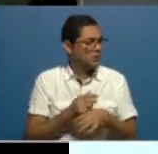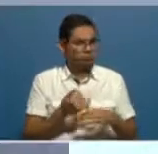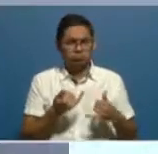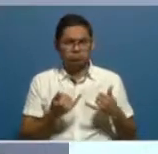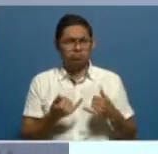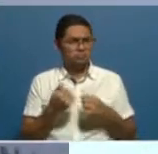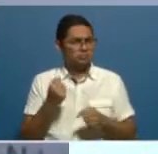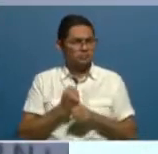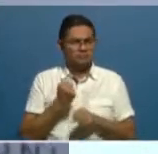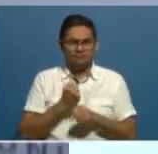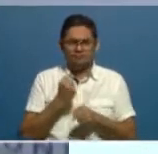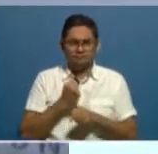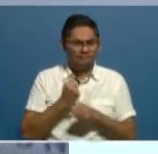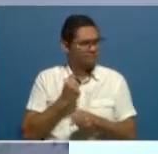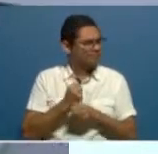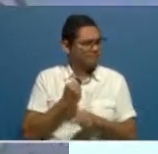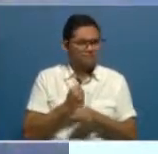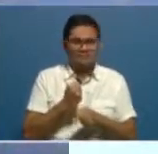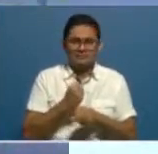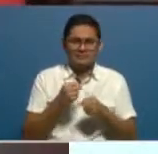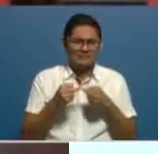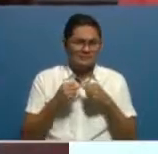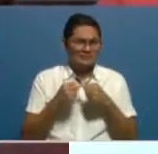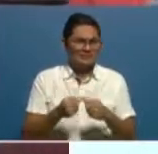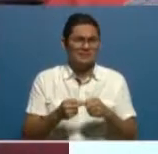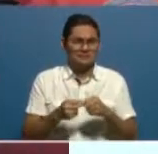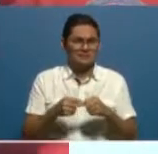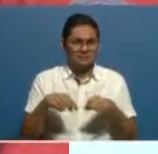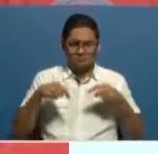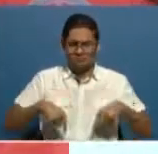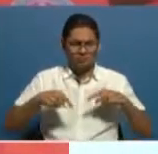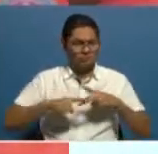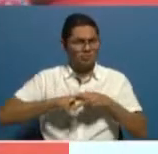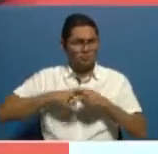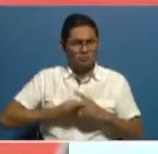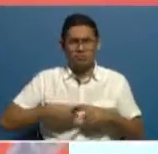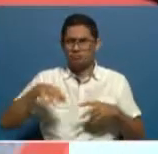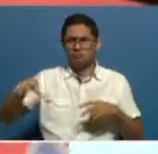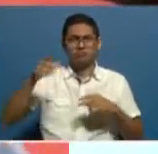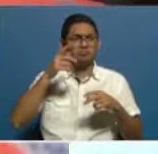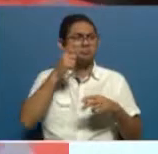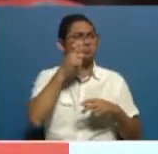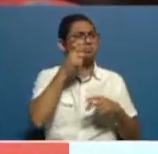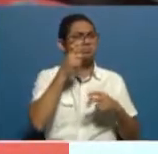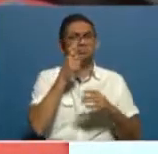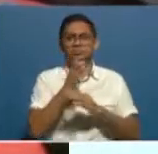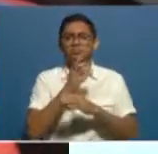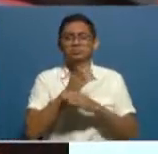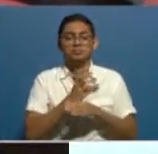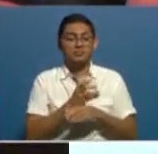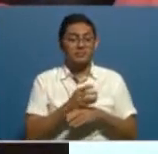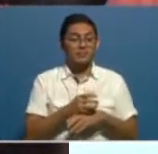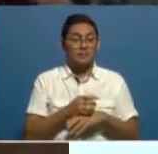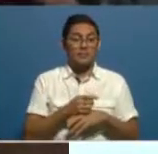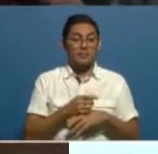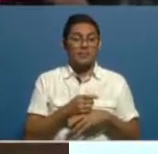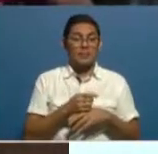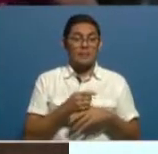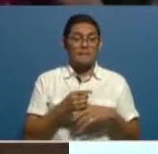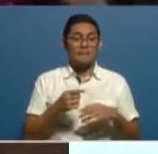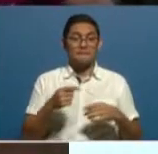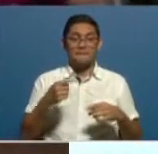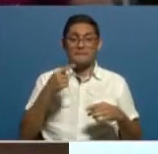montando el operativo, principalmente vamos a estar monitoreando desde el día de hoy. Mantenemos, como dice el lema de nuestro presidente,